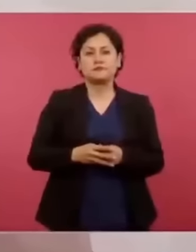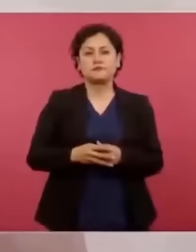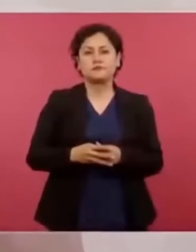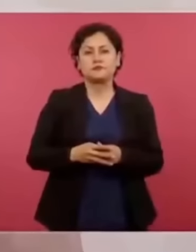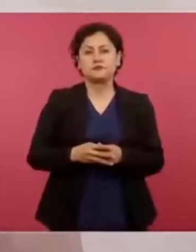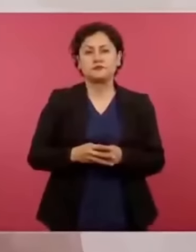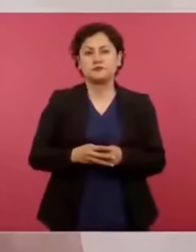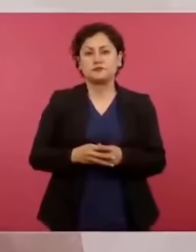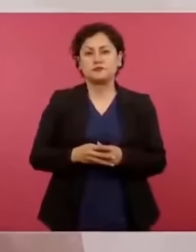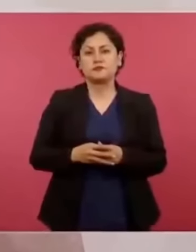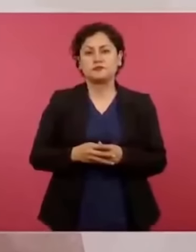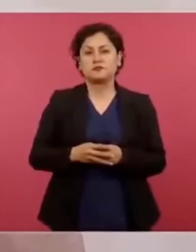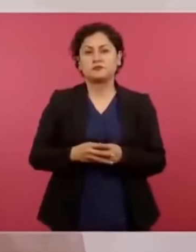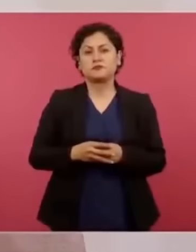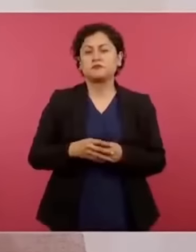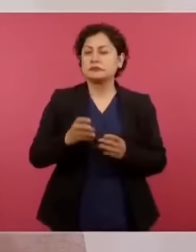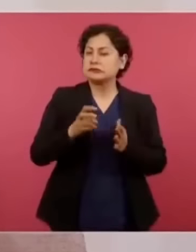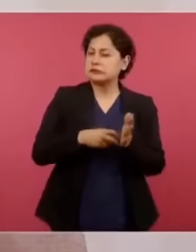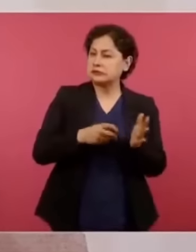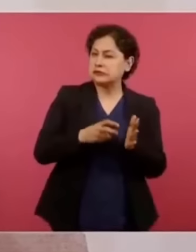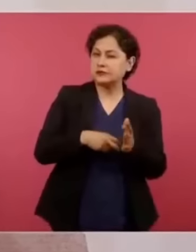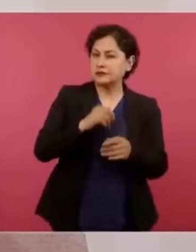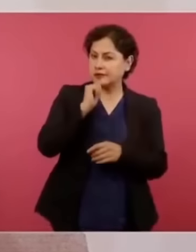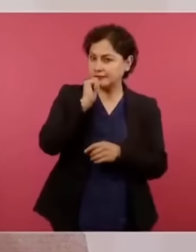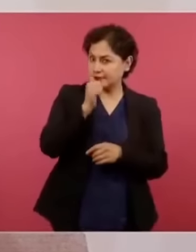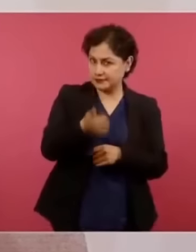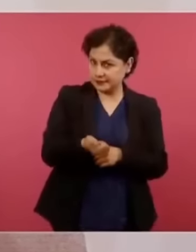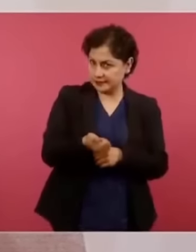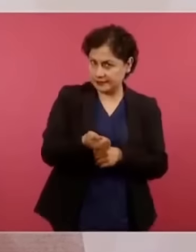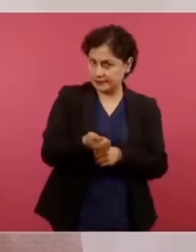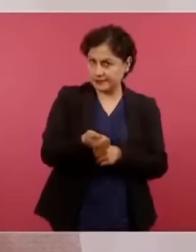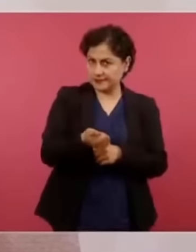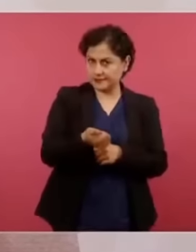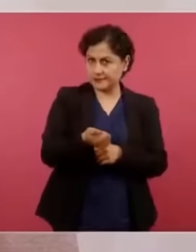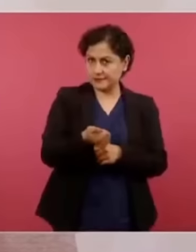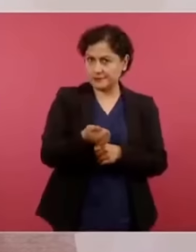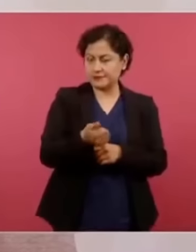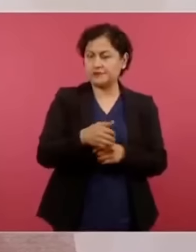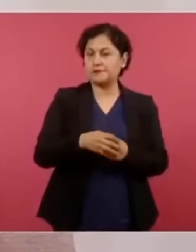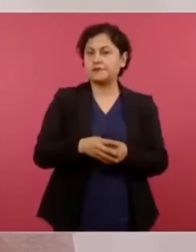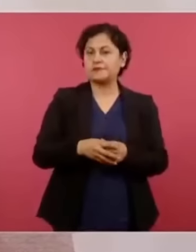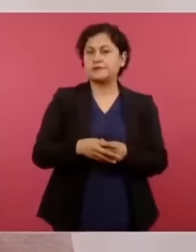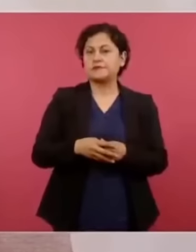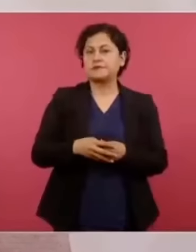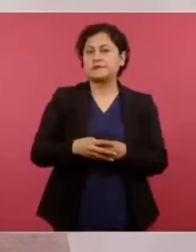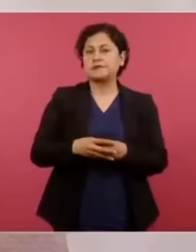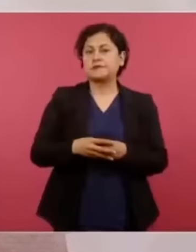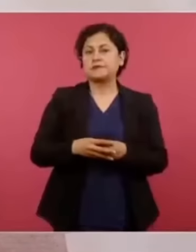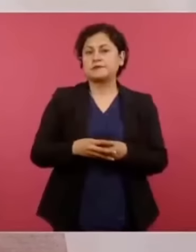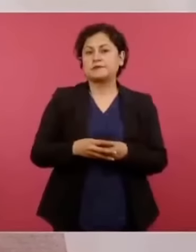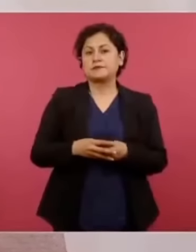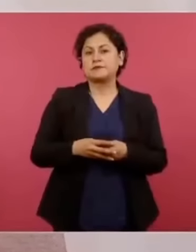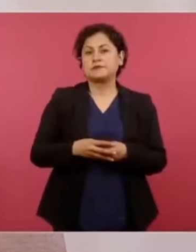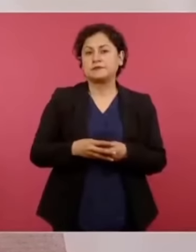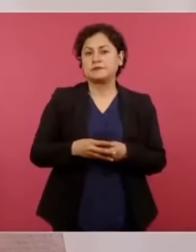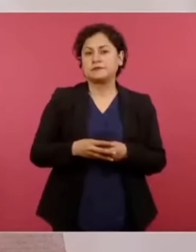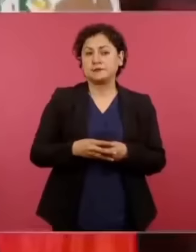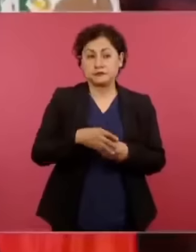o mejor dicho, que no habían pagado todo eso.